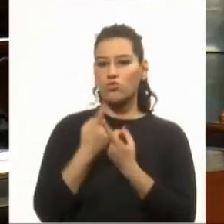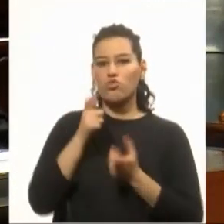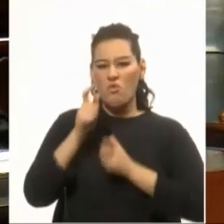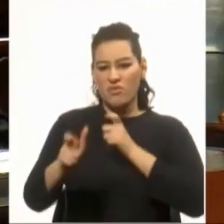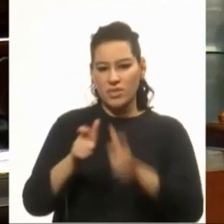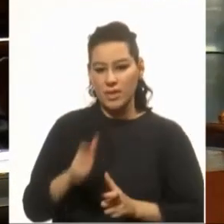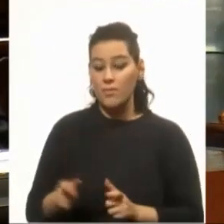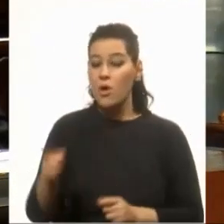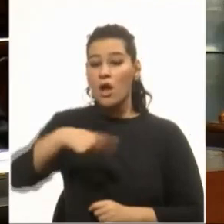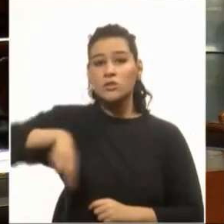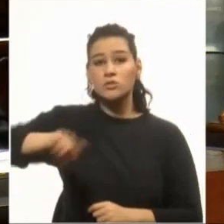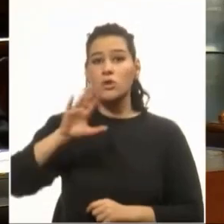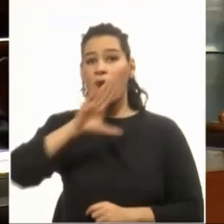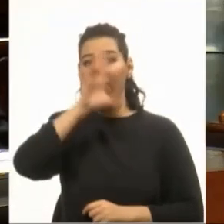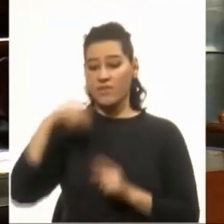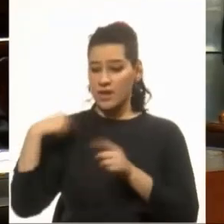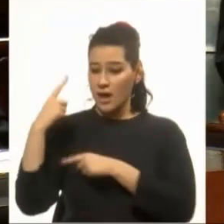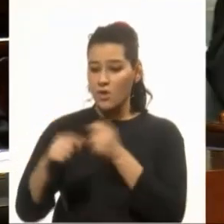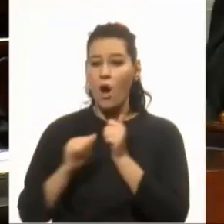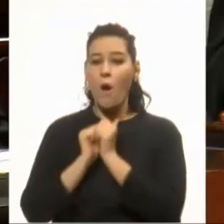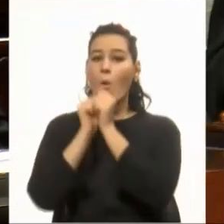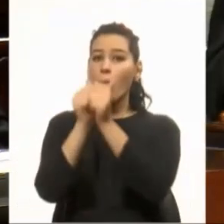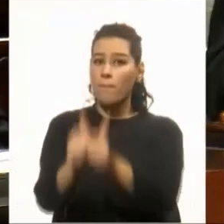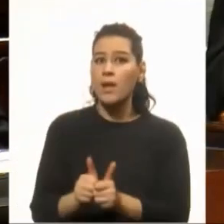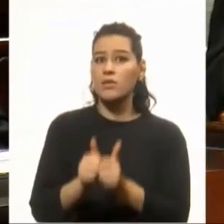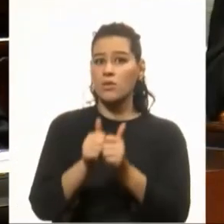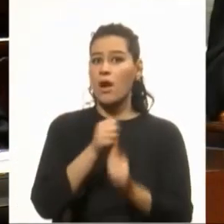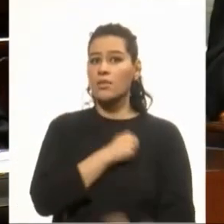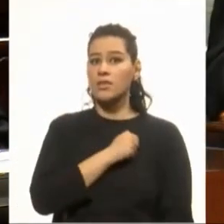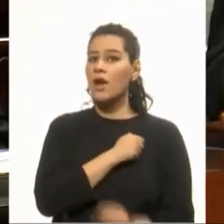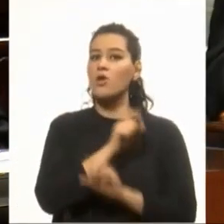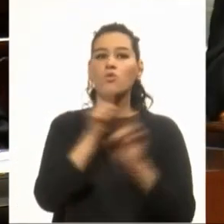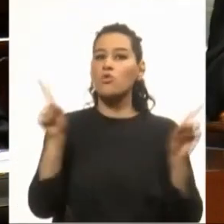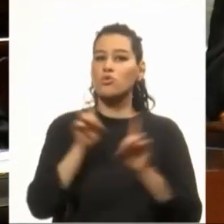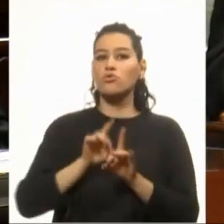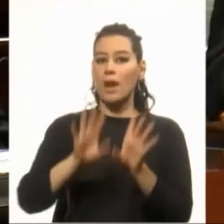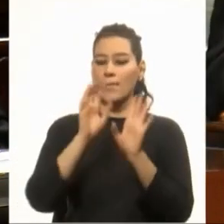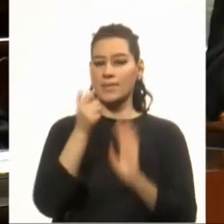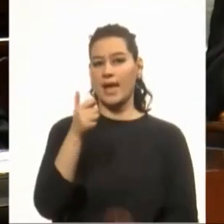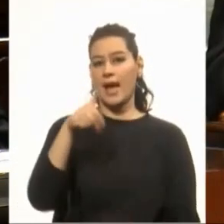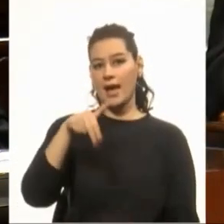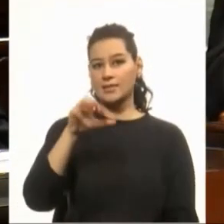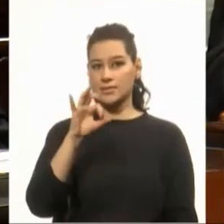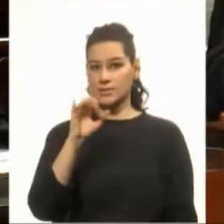a Artigas en su exilio, no solo a Encina, sino una unidad de africanos.